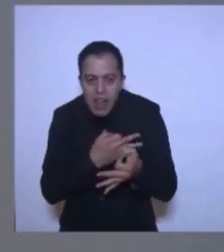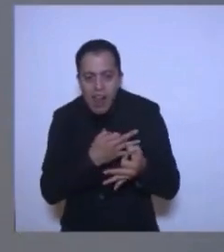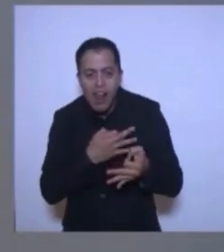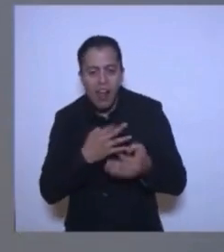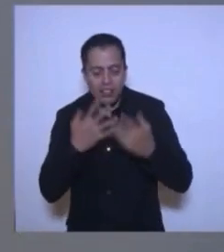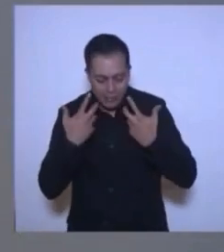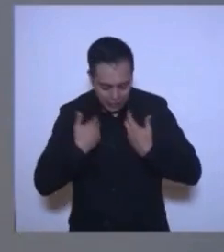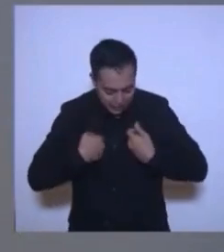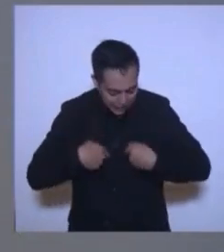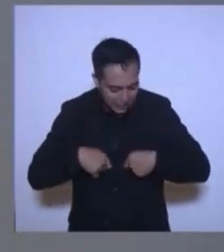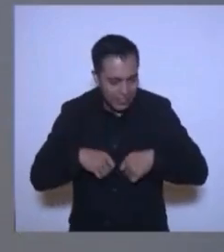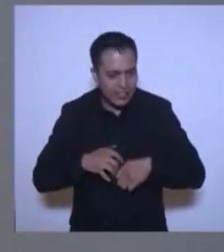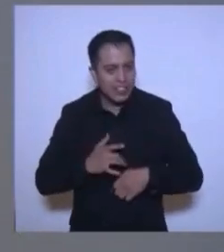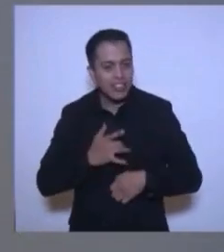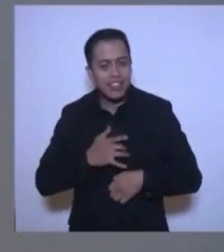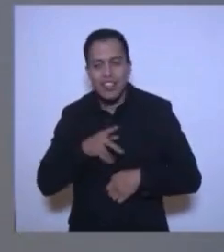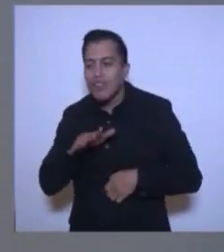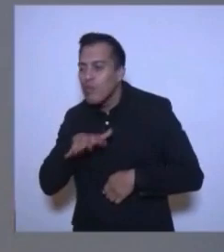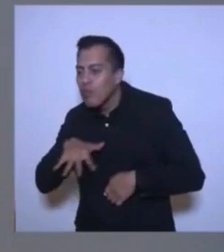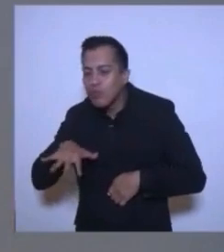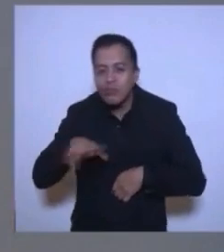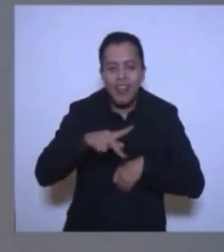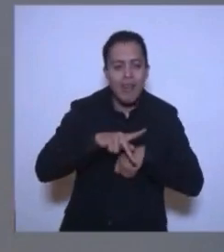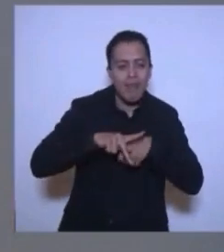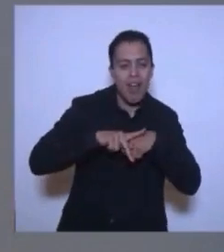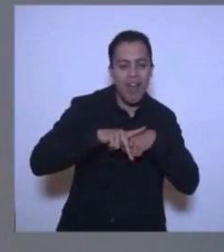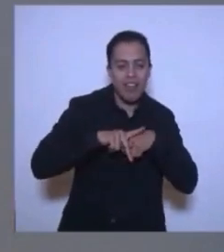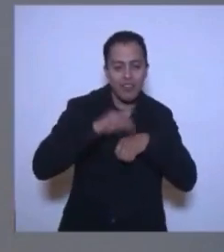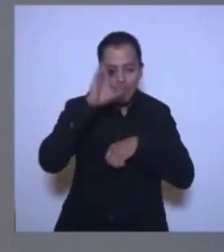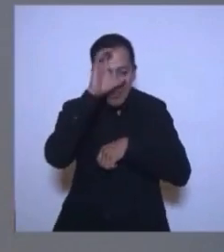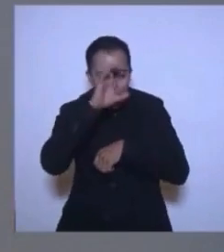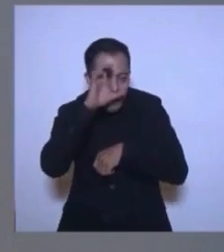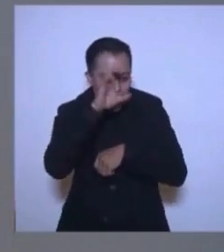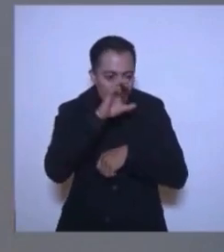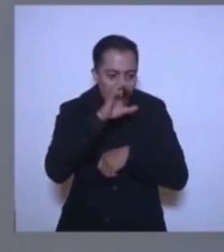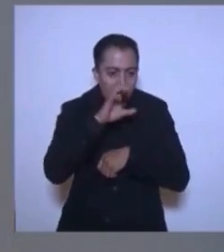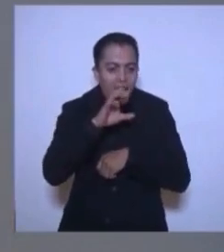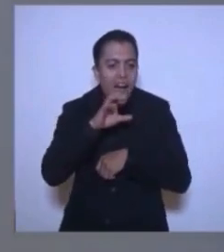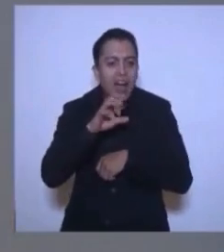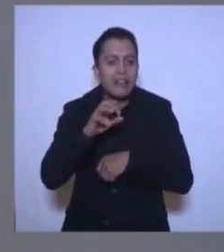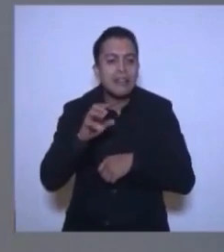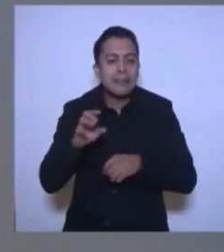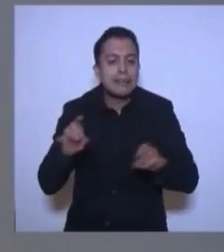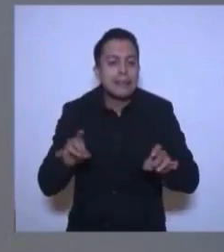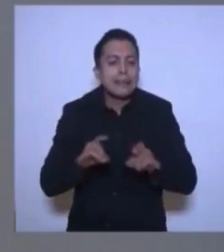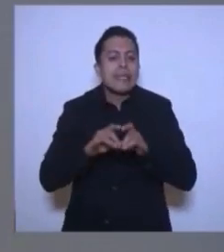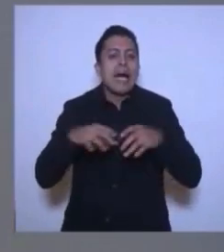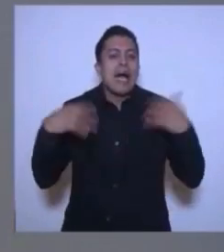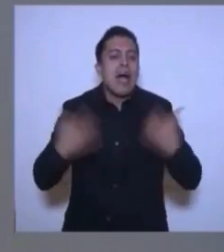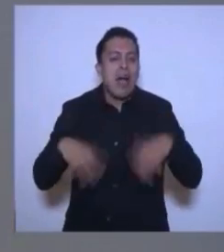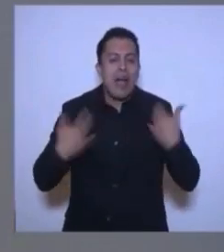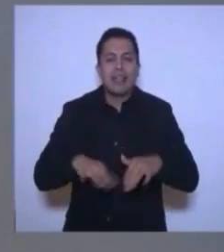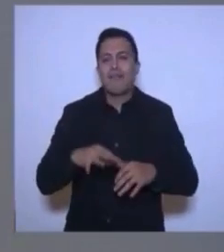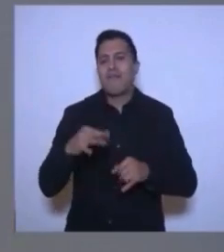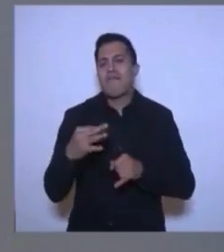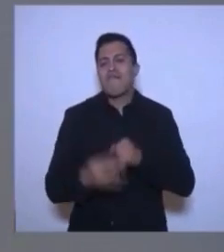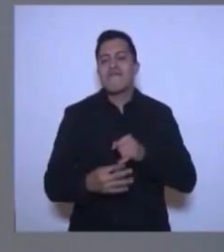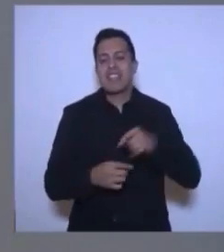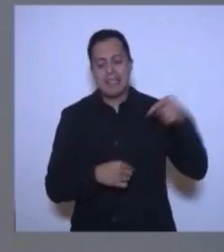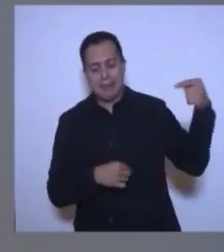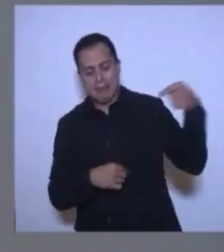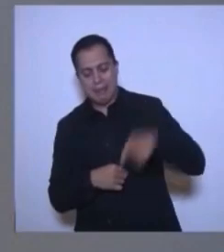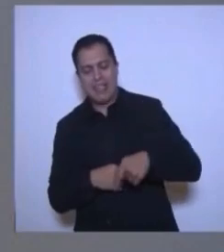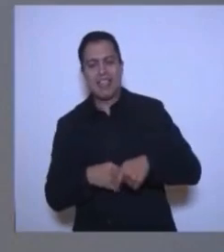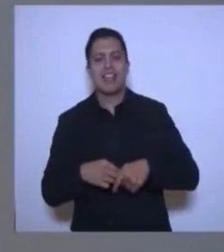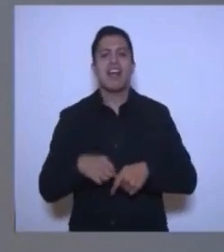culturales por todo el país, ha llegado por fin a estos rincones jarochos. ¿Y en qué